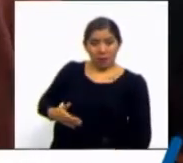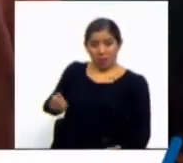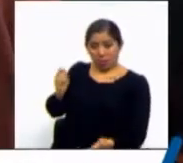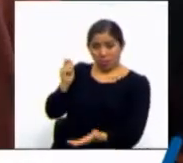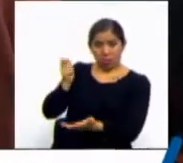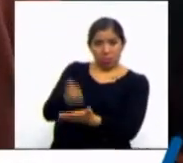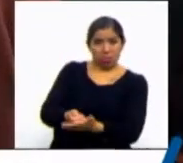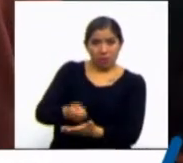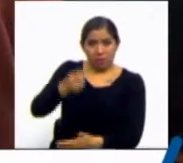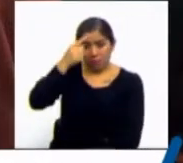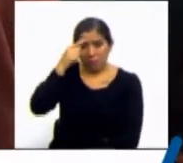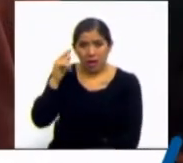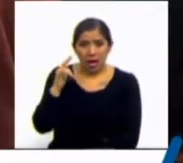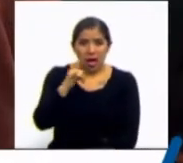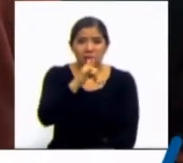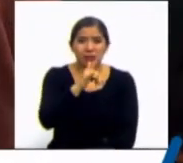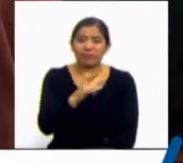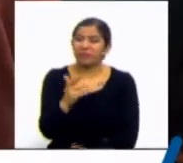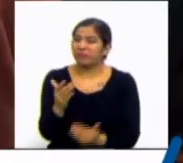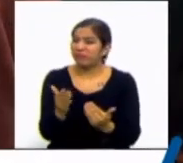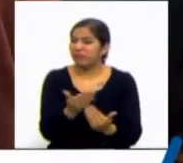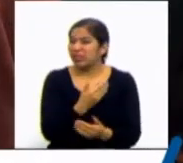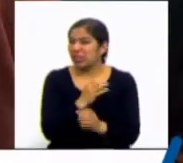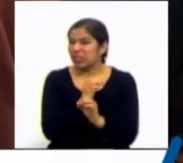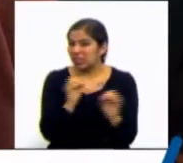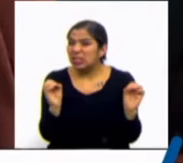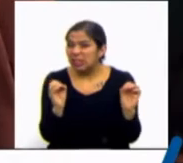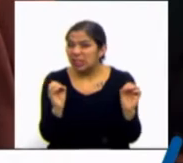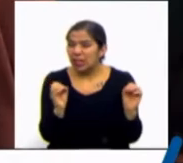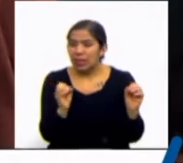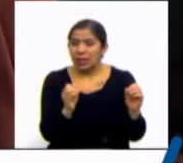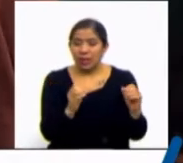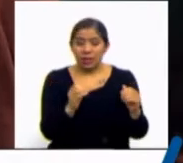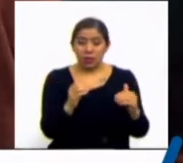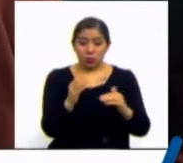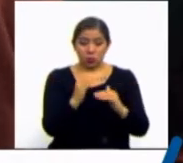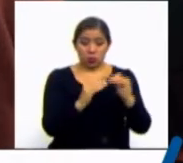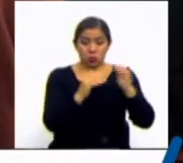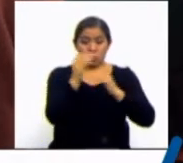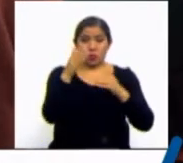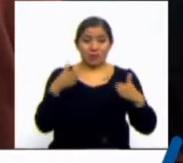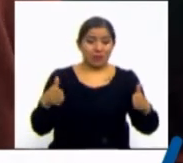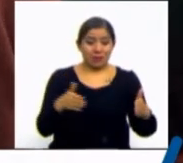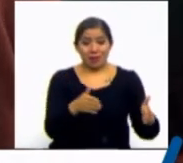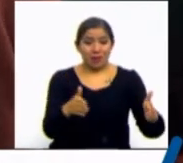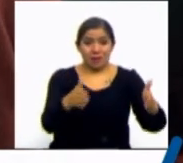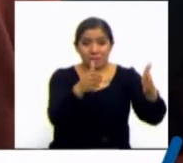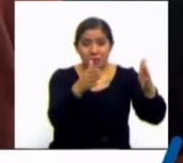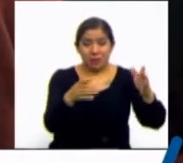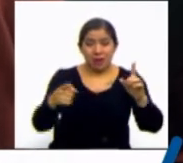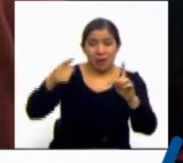Alto, ha quedado pendiente lo que es la ampliación de la avenida